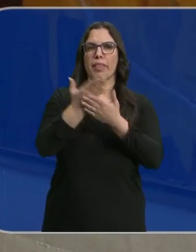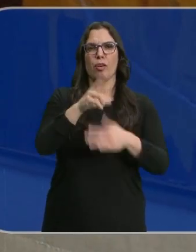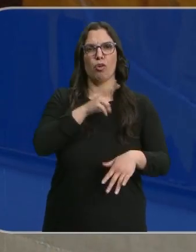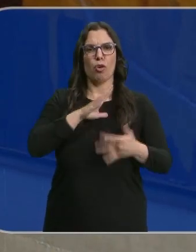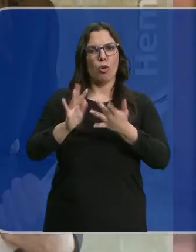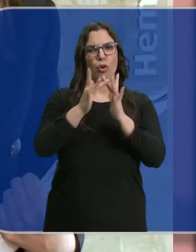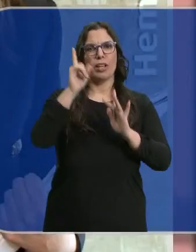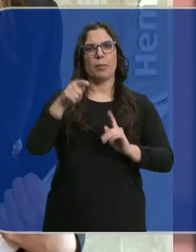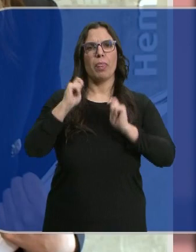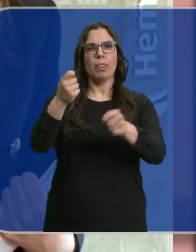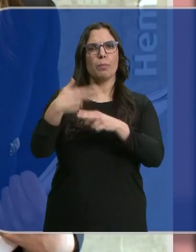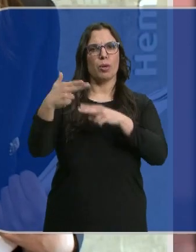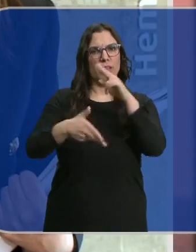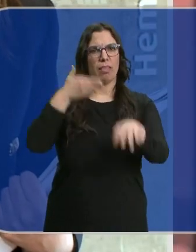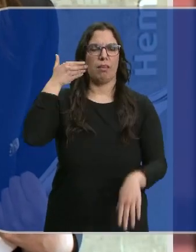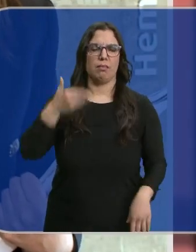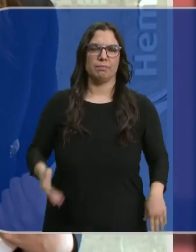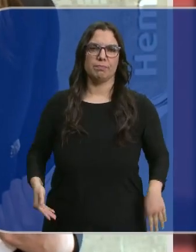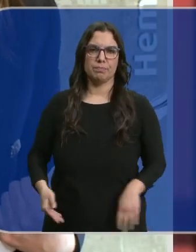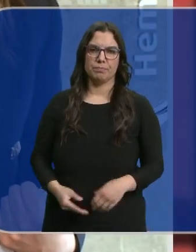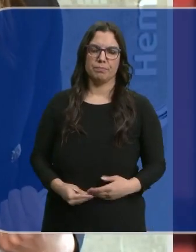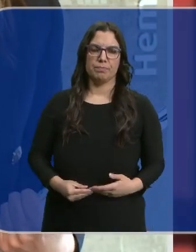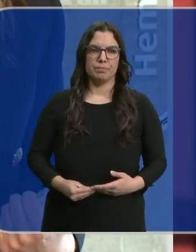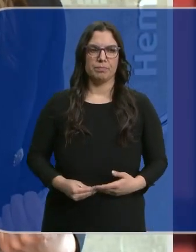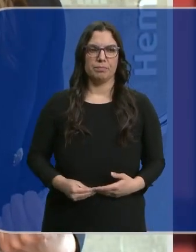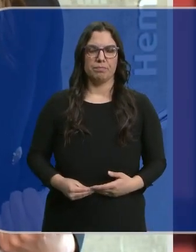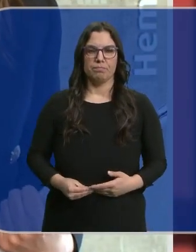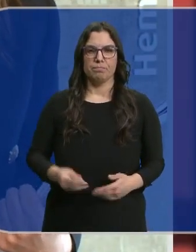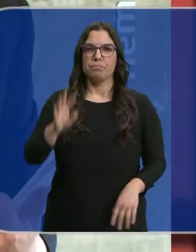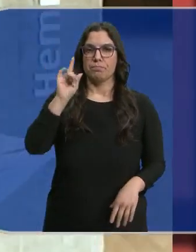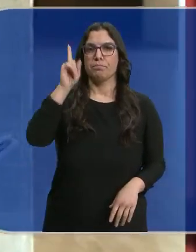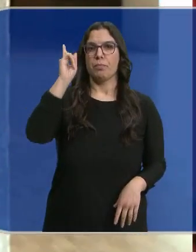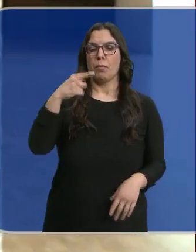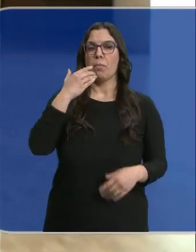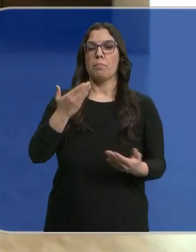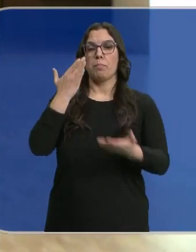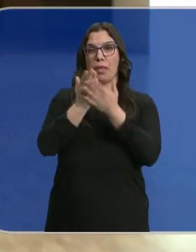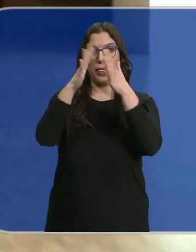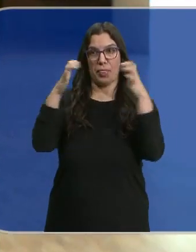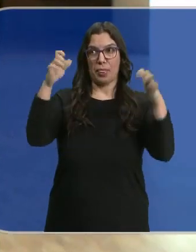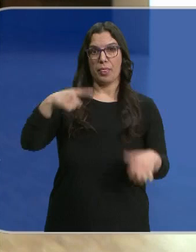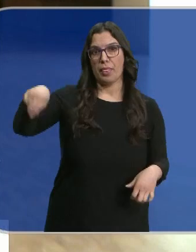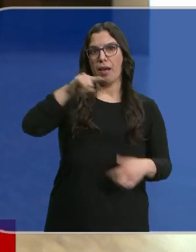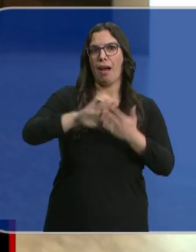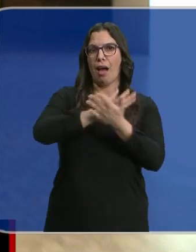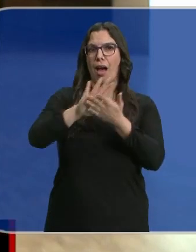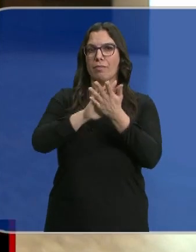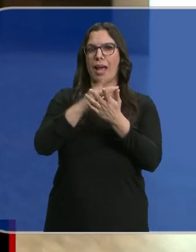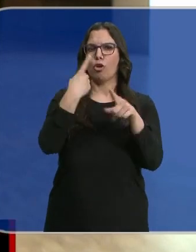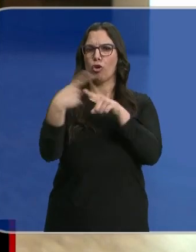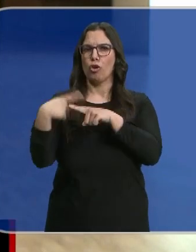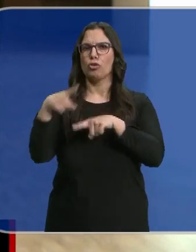dignificar la política. Ana Rayaces. Sí, ha pedido también al Parlamento Regional hablar de lo que